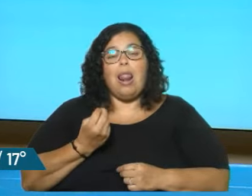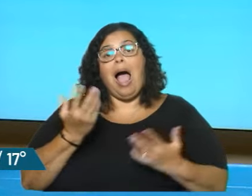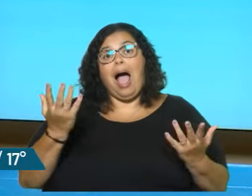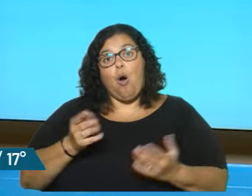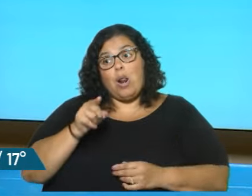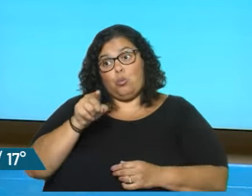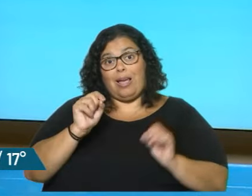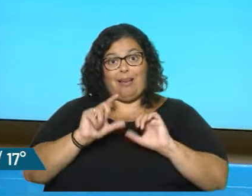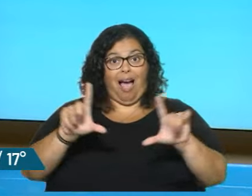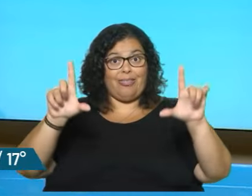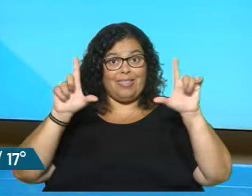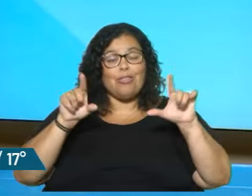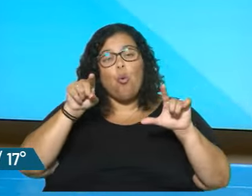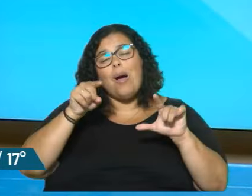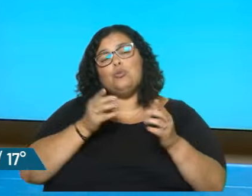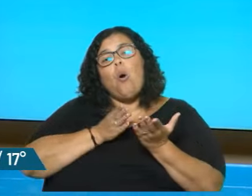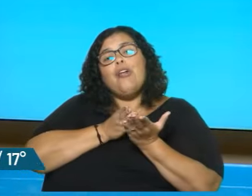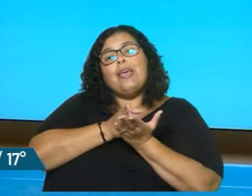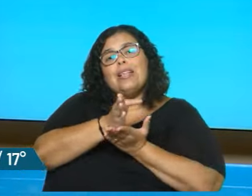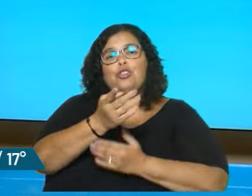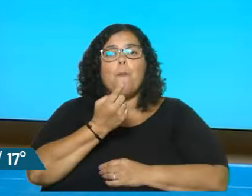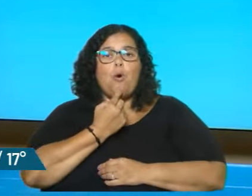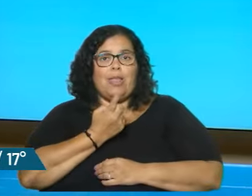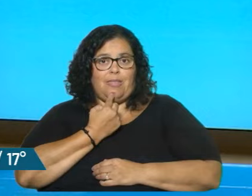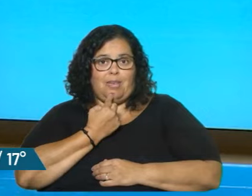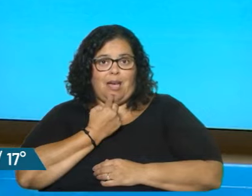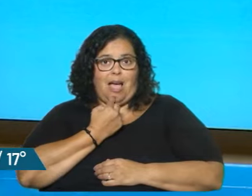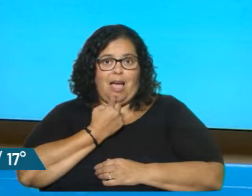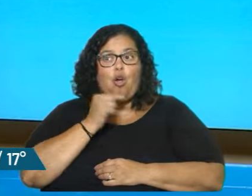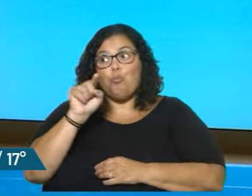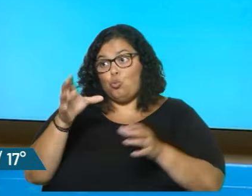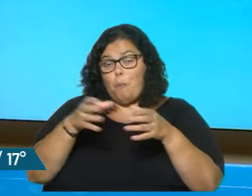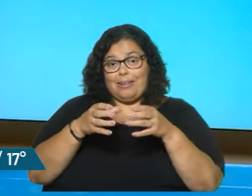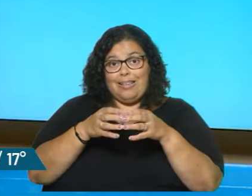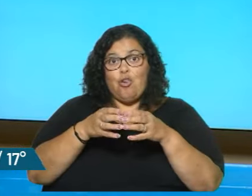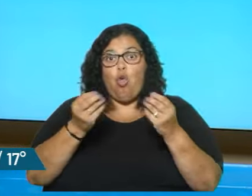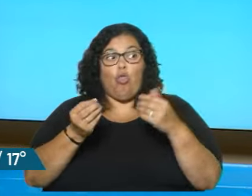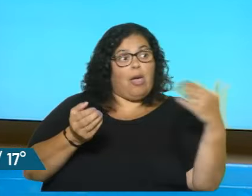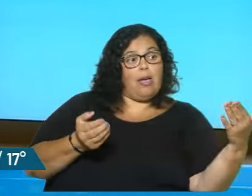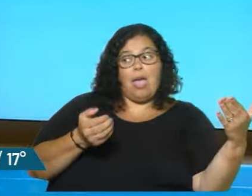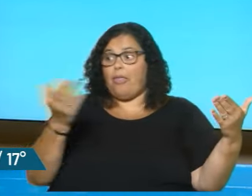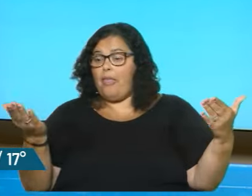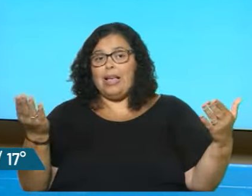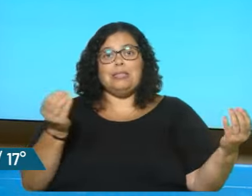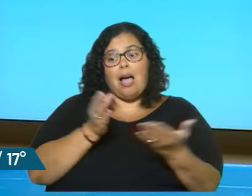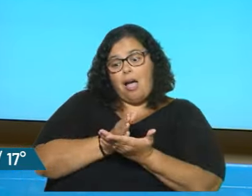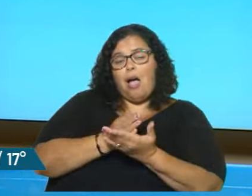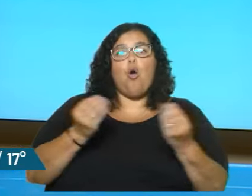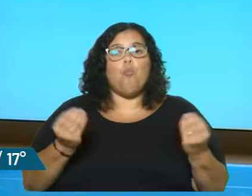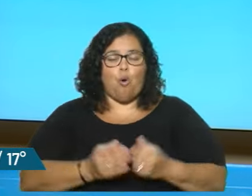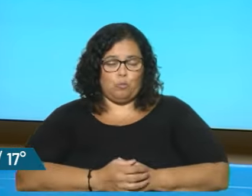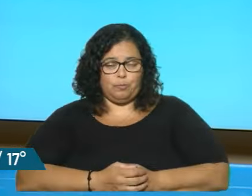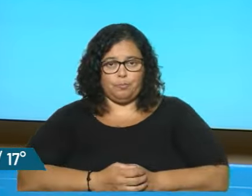política tiene usted o tiene Patria Alternativa como partido, digamos? ¿Dónde lo tenemos que ubicar, digamos? ¿Dónde se encaja?